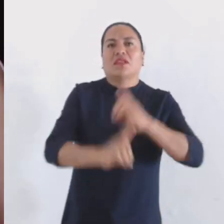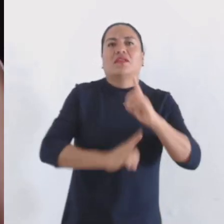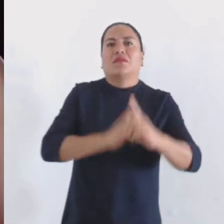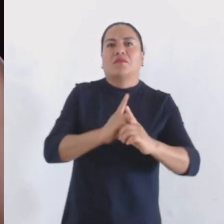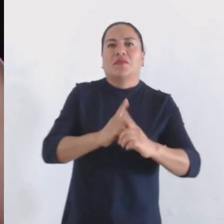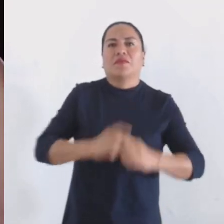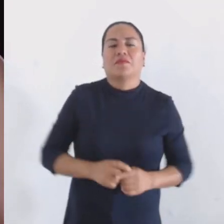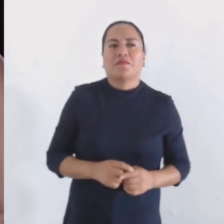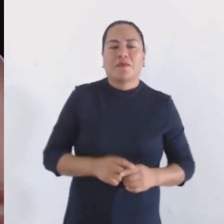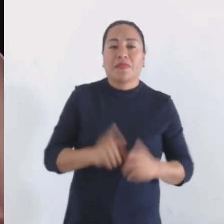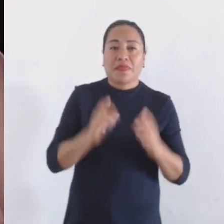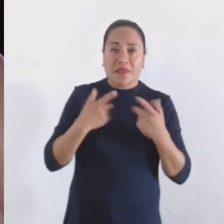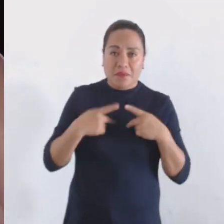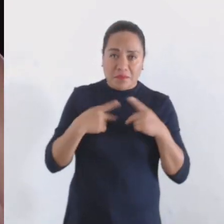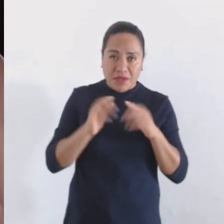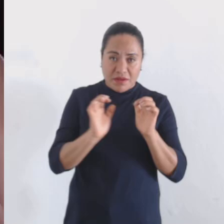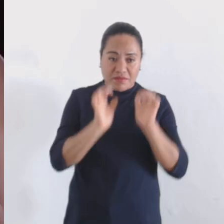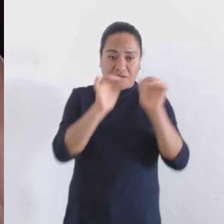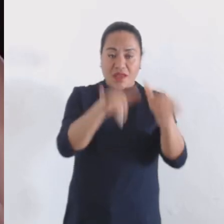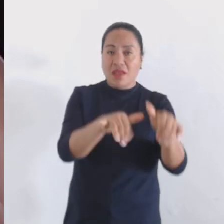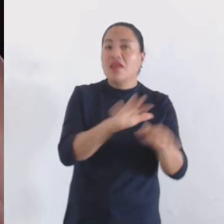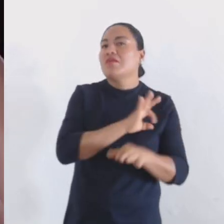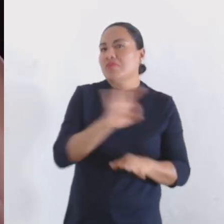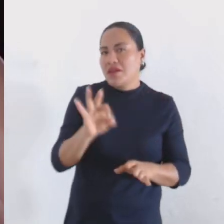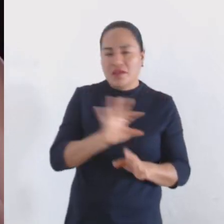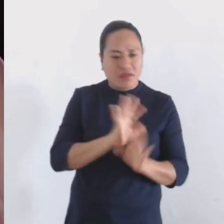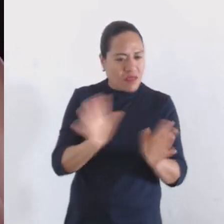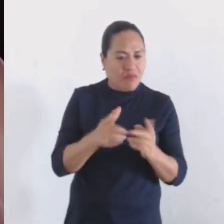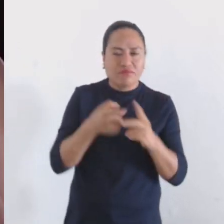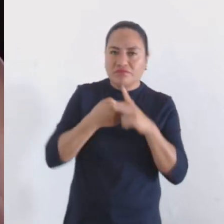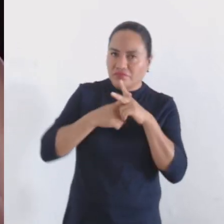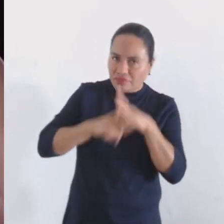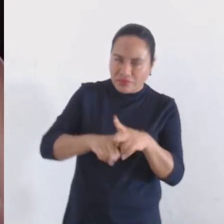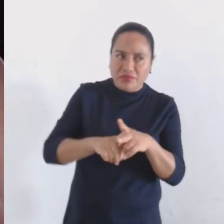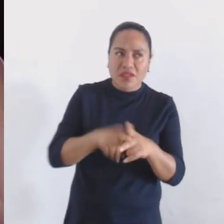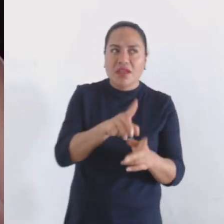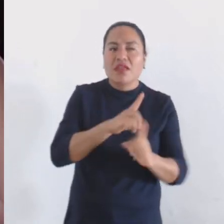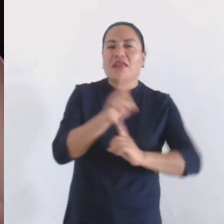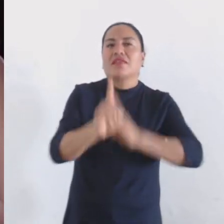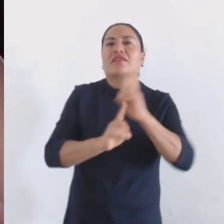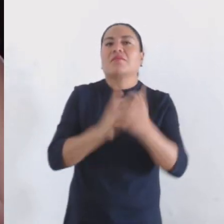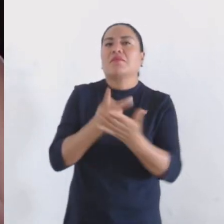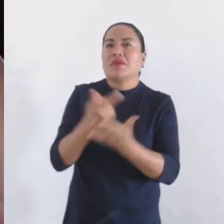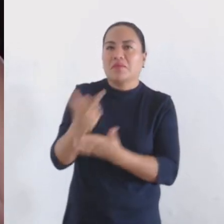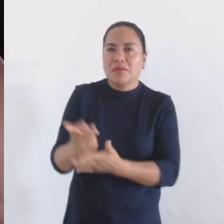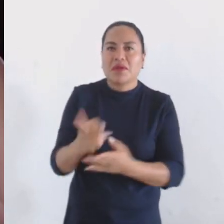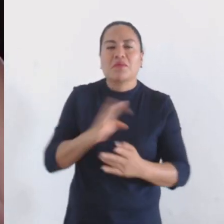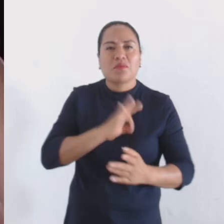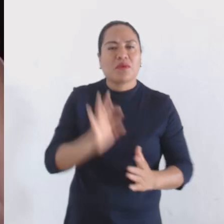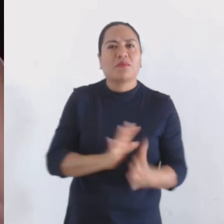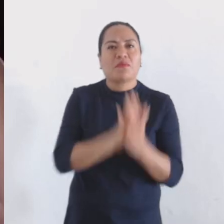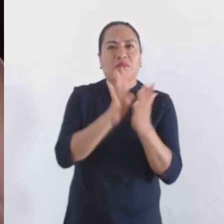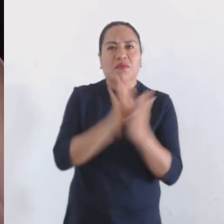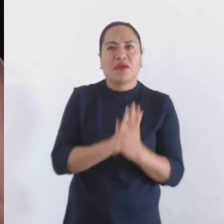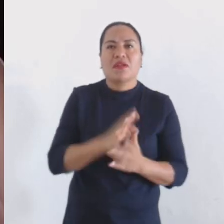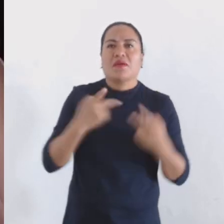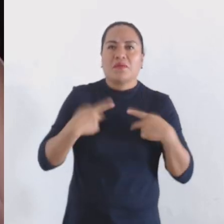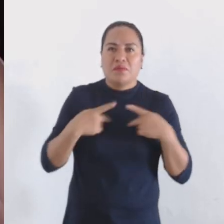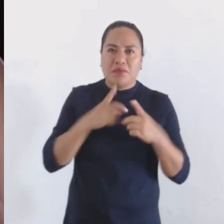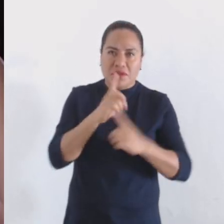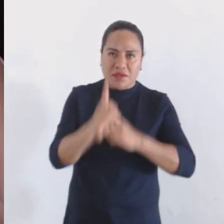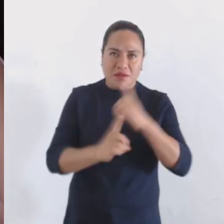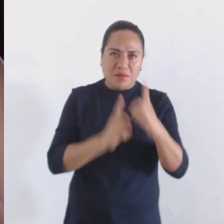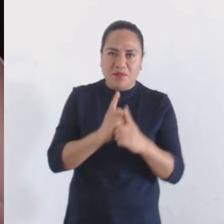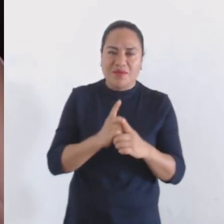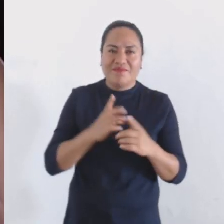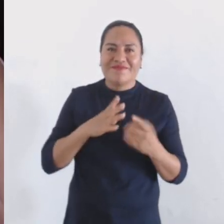Las inscripciones ya están abiertas, este premio es completamente inclusivo, pueden participar deportistas tanto del